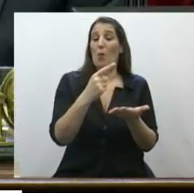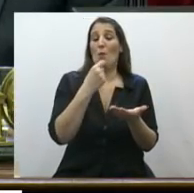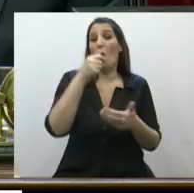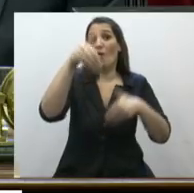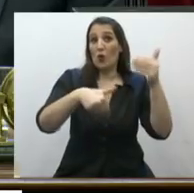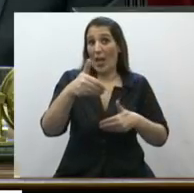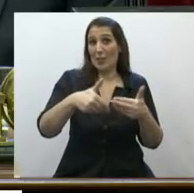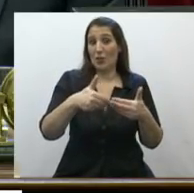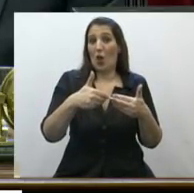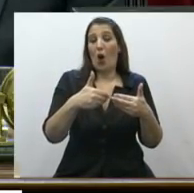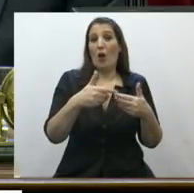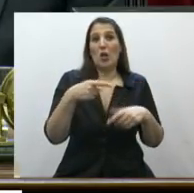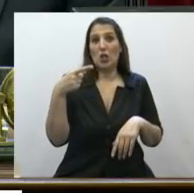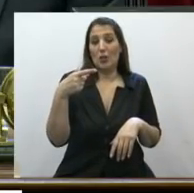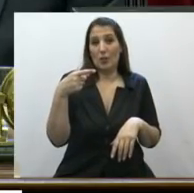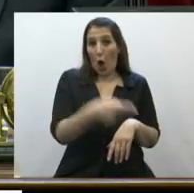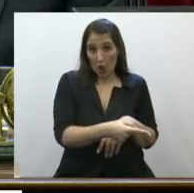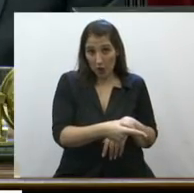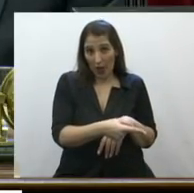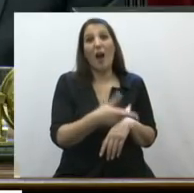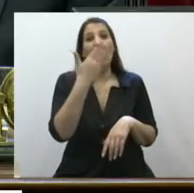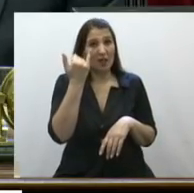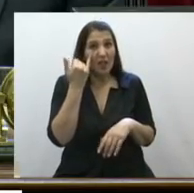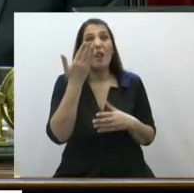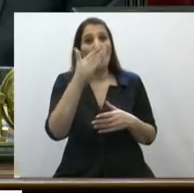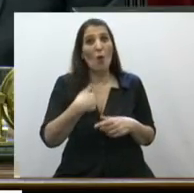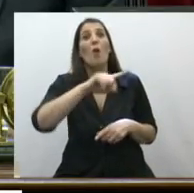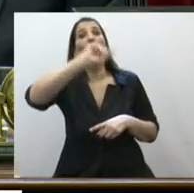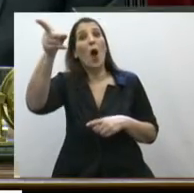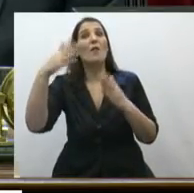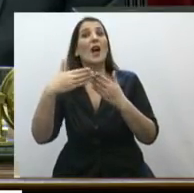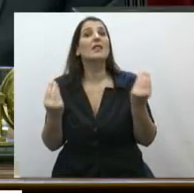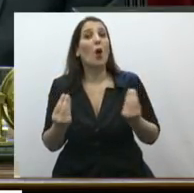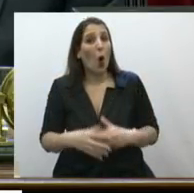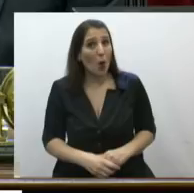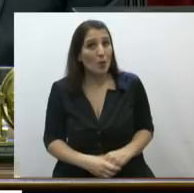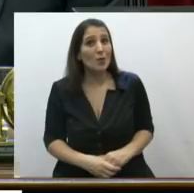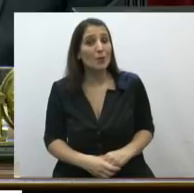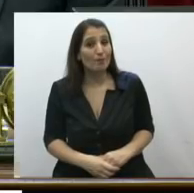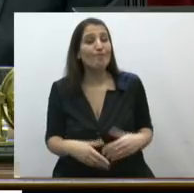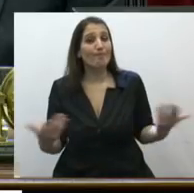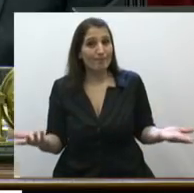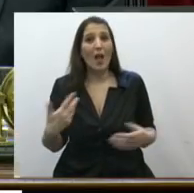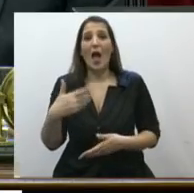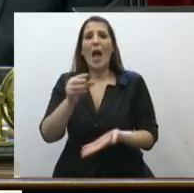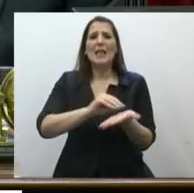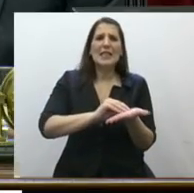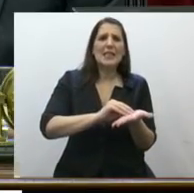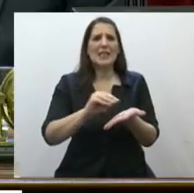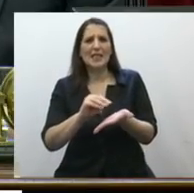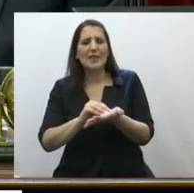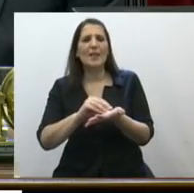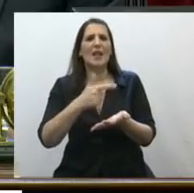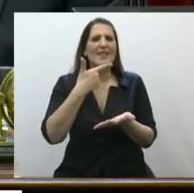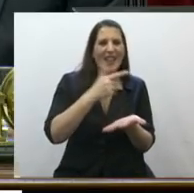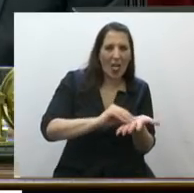que trayendo a colación mi caso personal y el de tantos senadores y senadoras que han reconocido situaciones